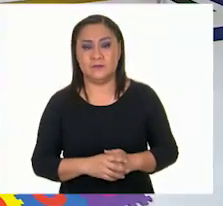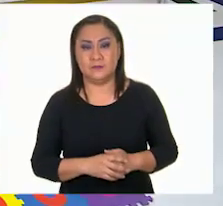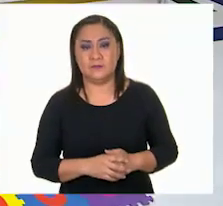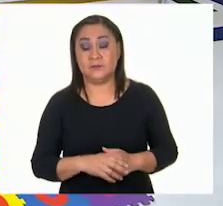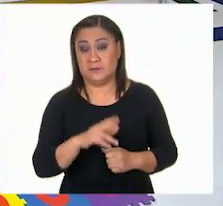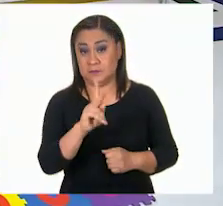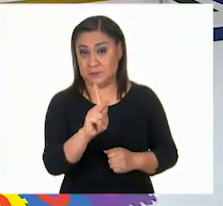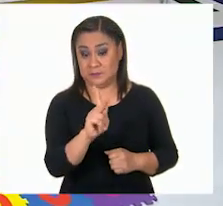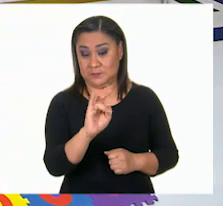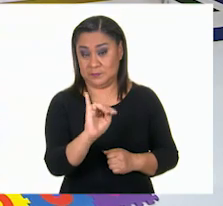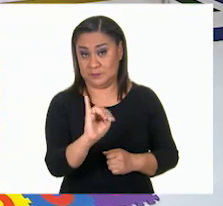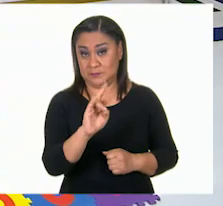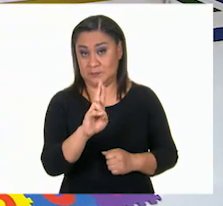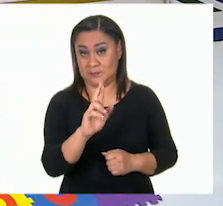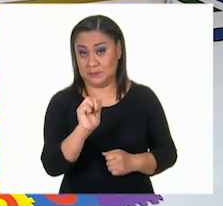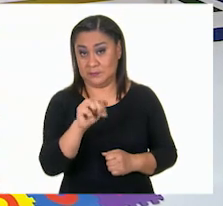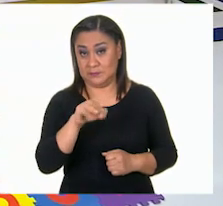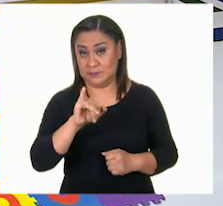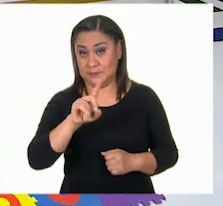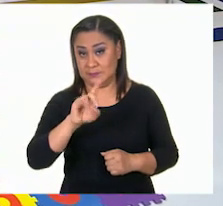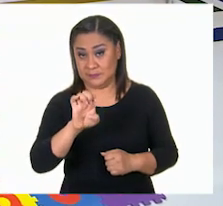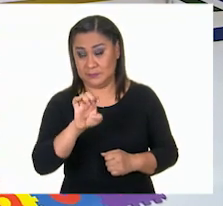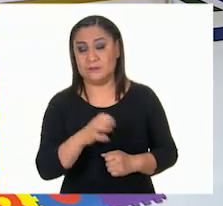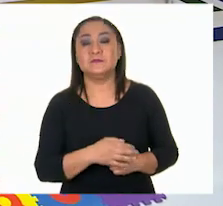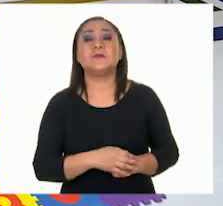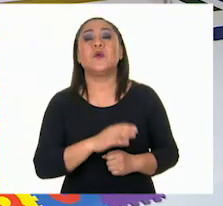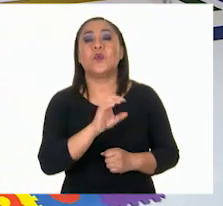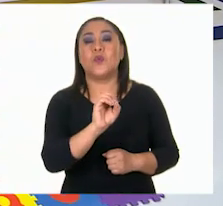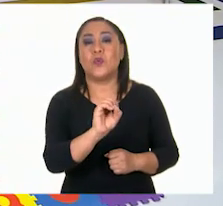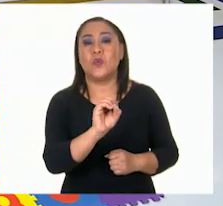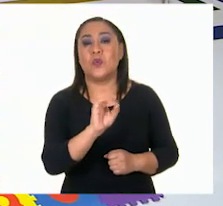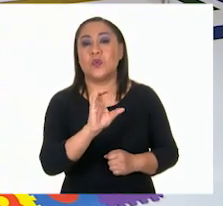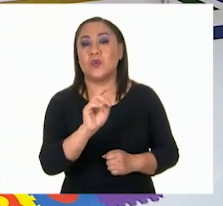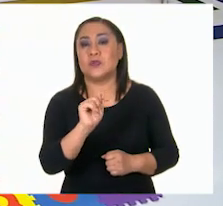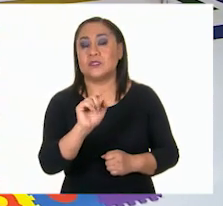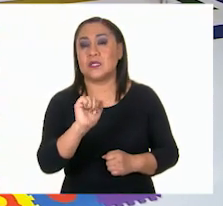Es pirámide octagonal. Octagonal.